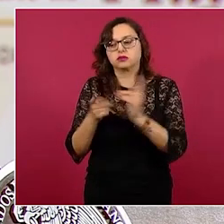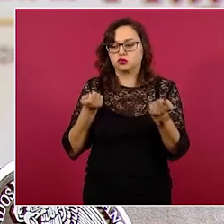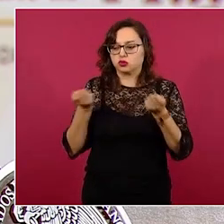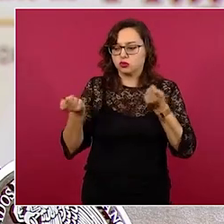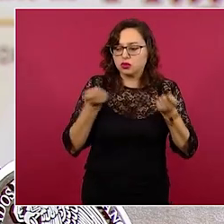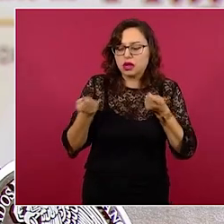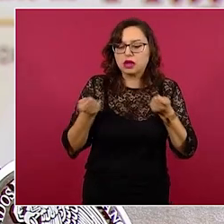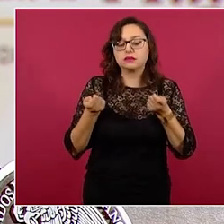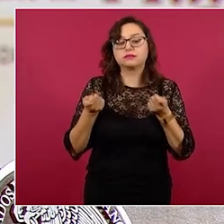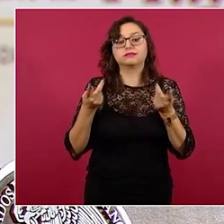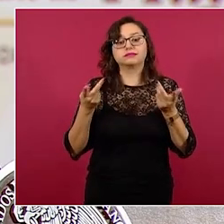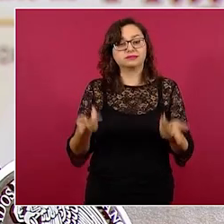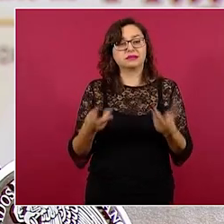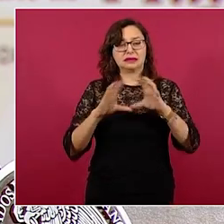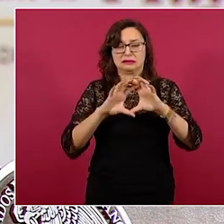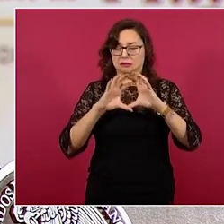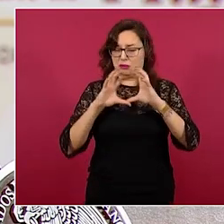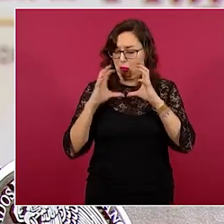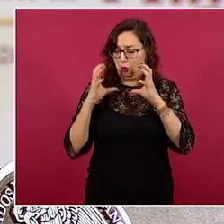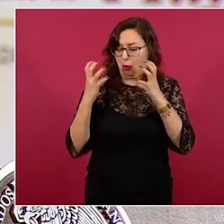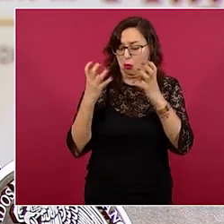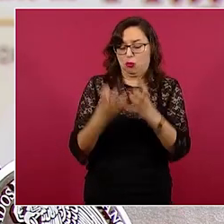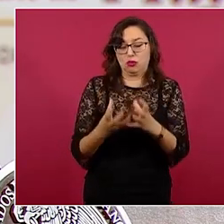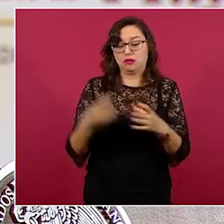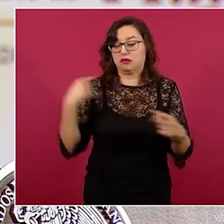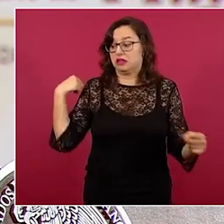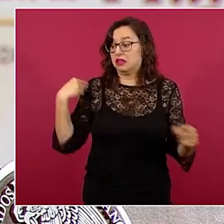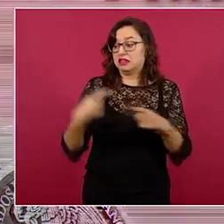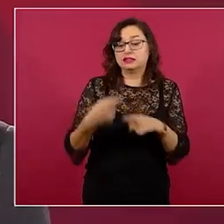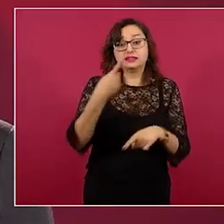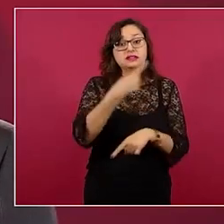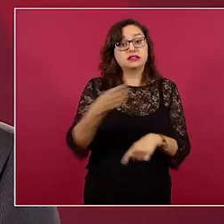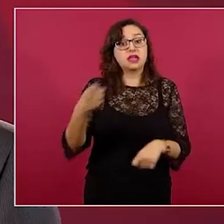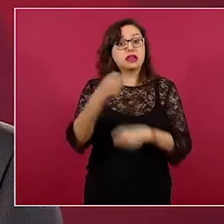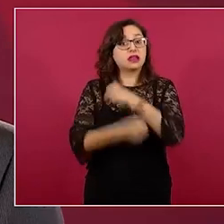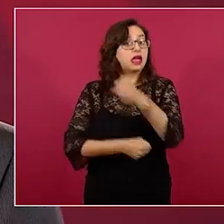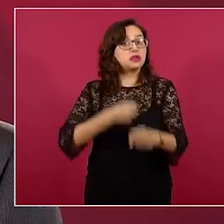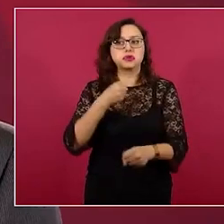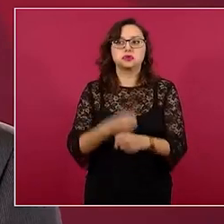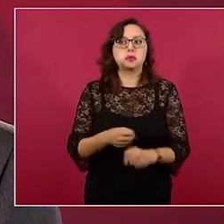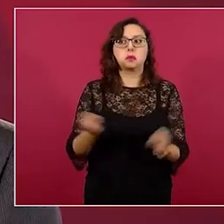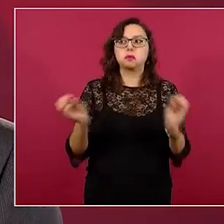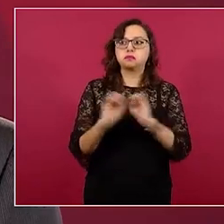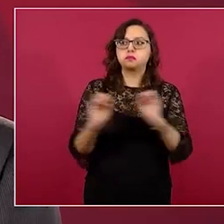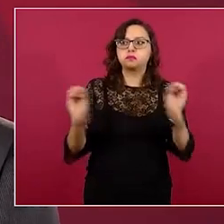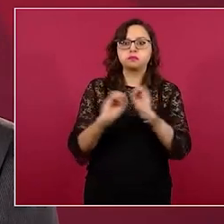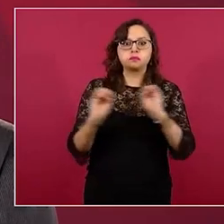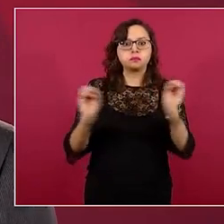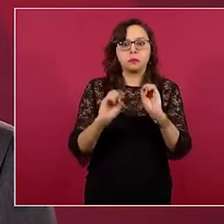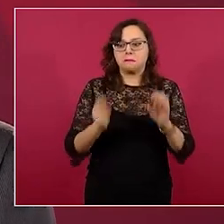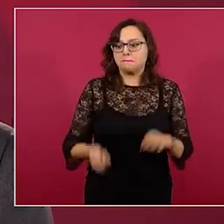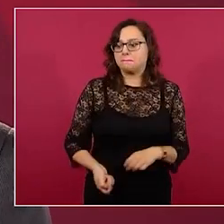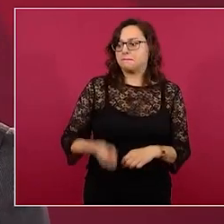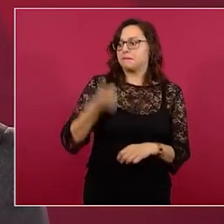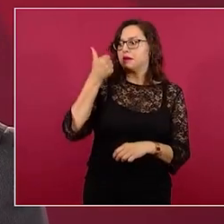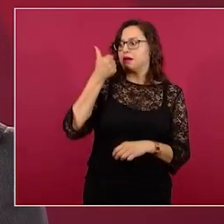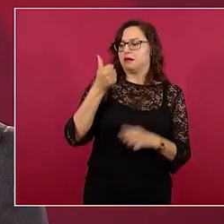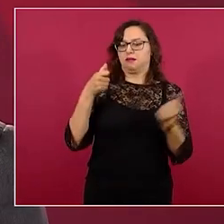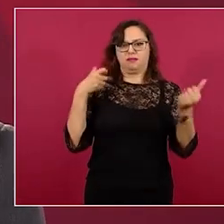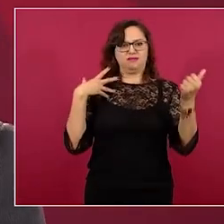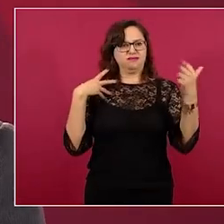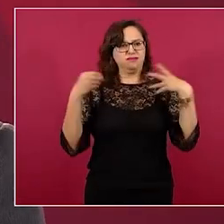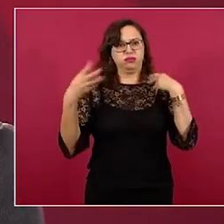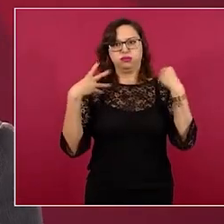mundo entero la más grande epidemia en los últimos 100 años y que afectó a toda la población